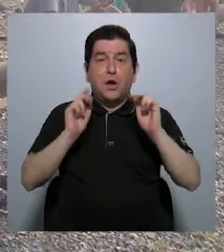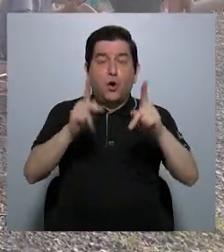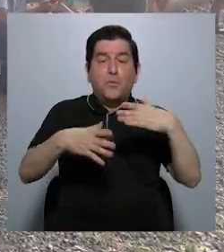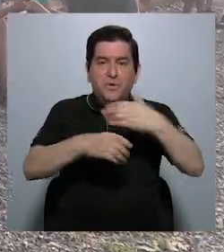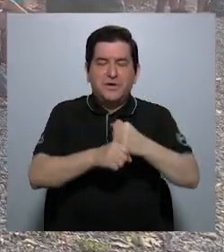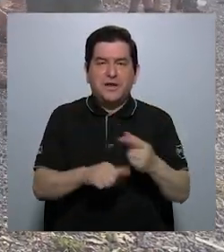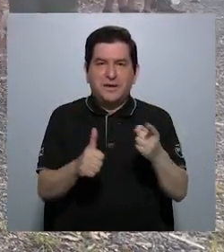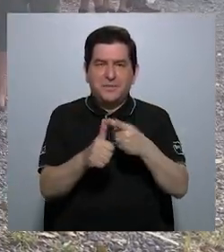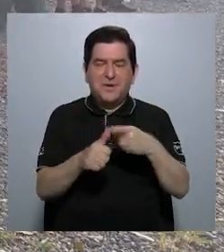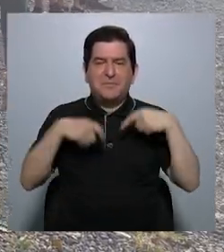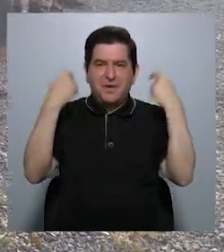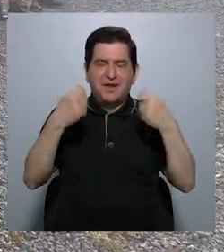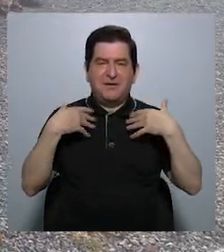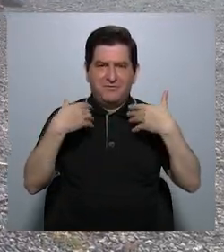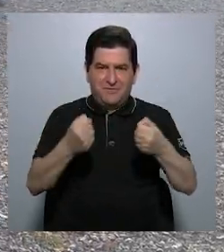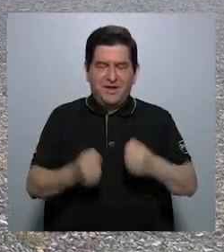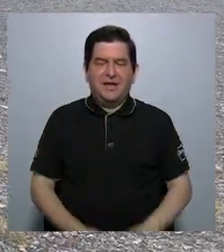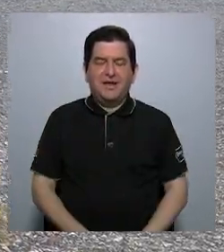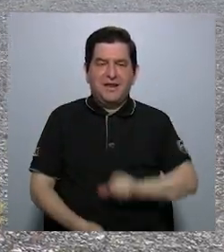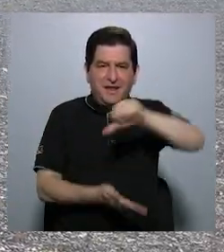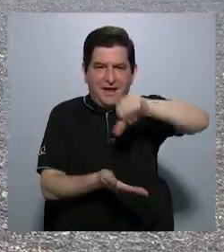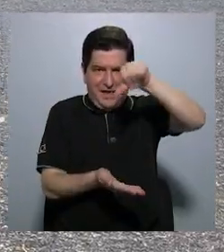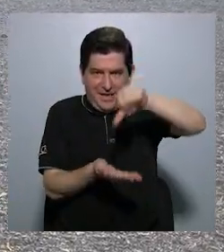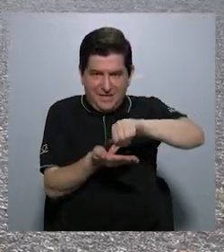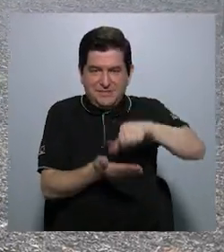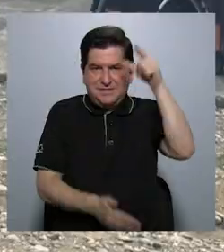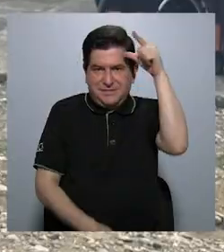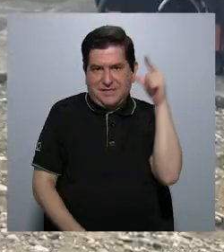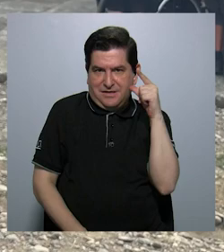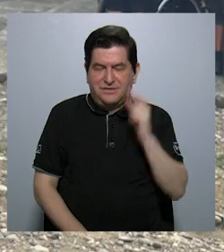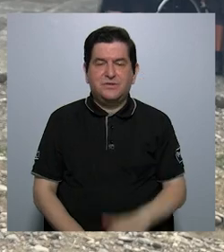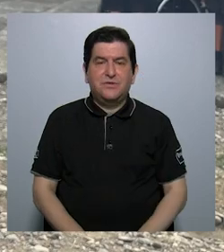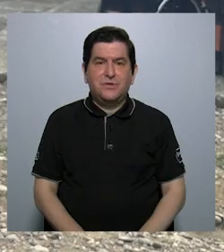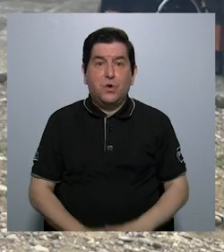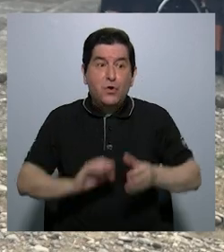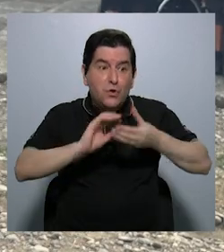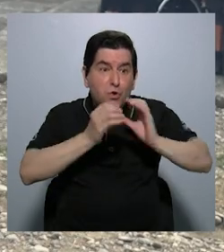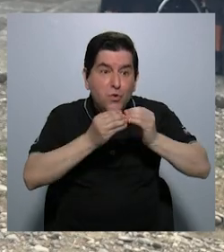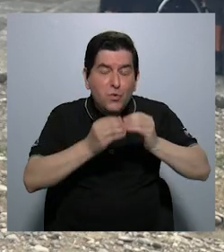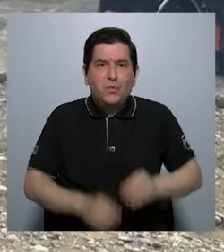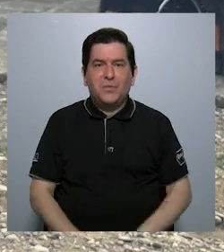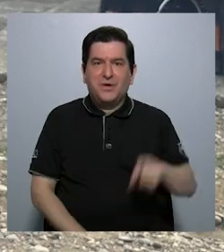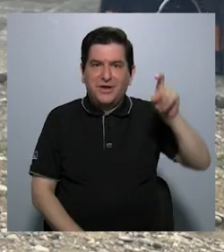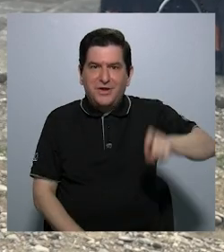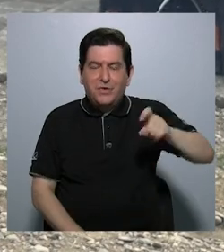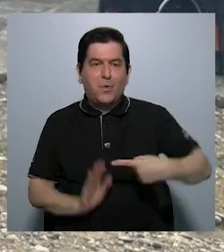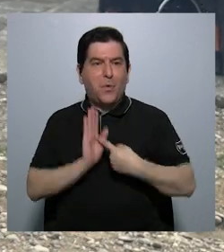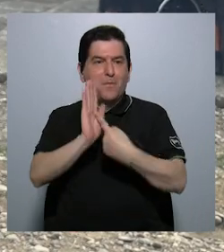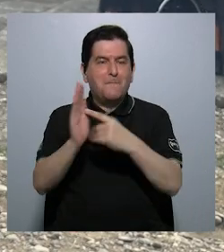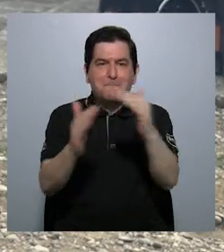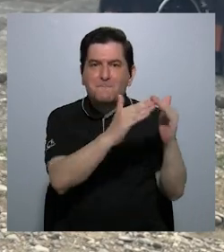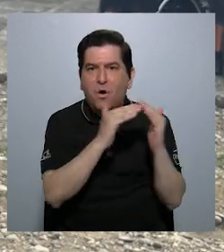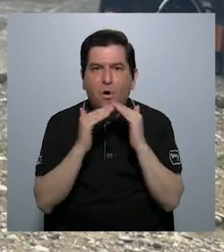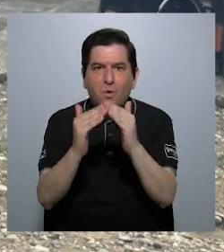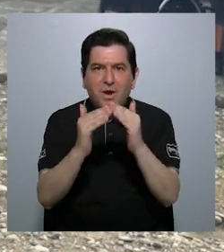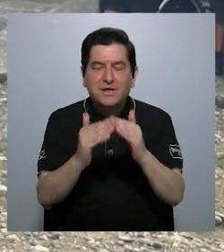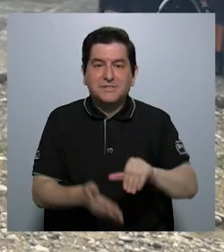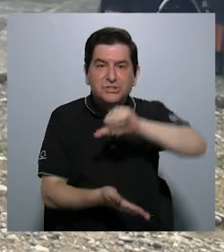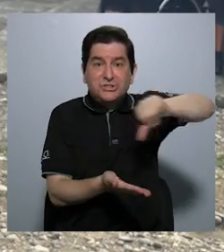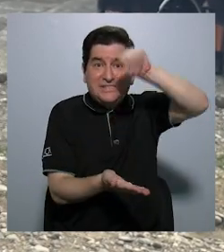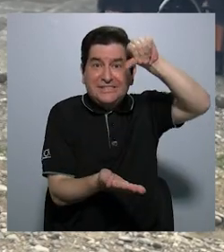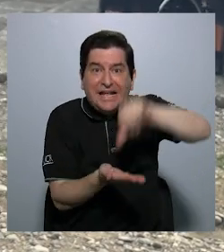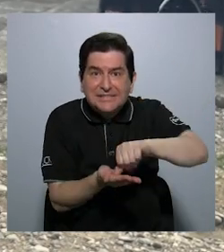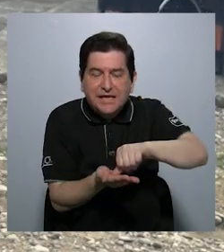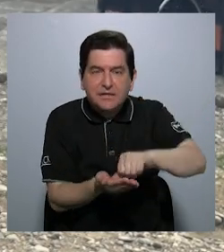oportunidad de hacer la primera feria de la salud en el Cantón Central de Limón, la cantidad de necesidad que mostró la población en el